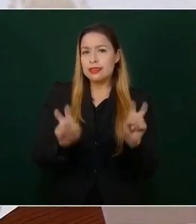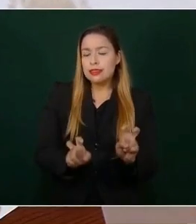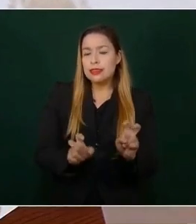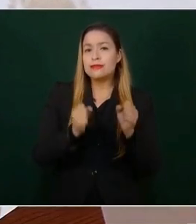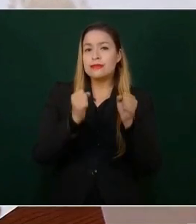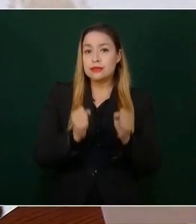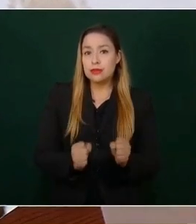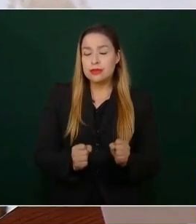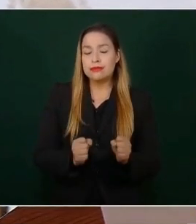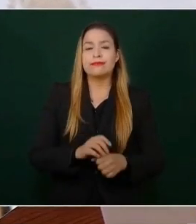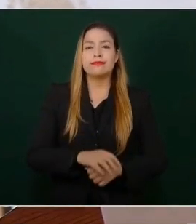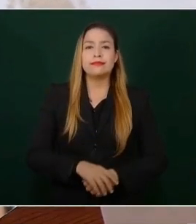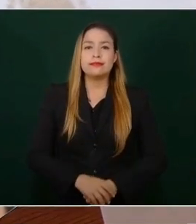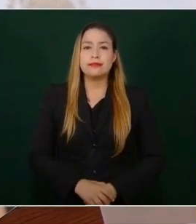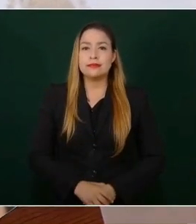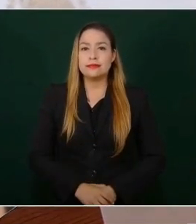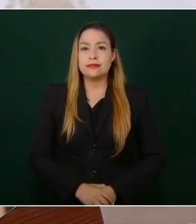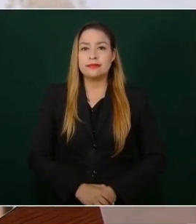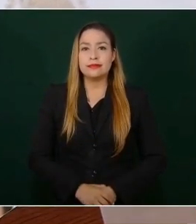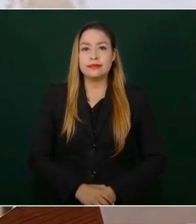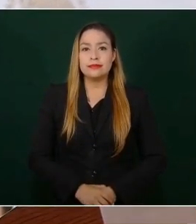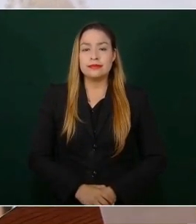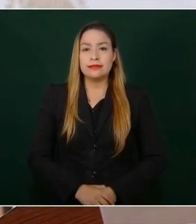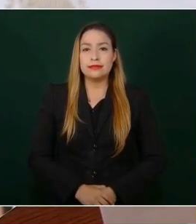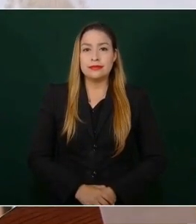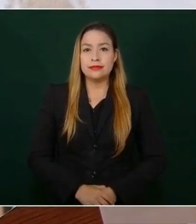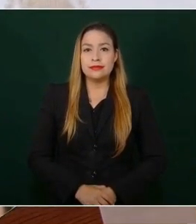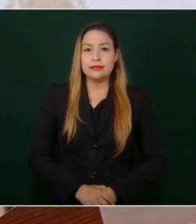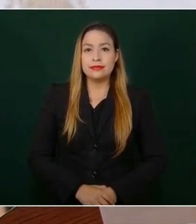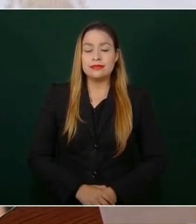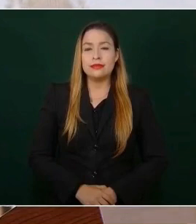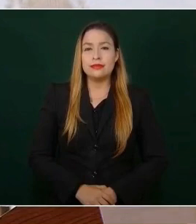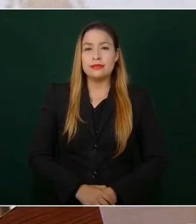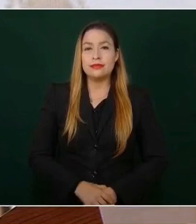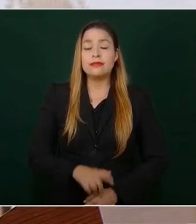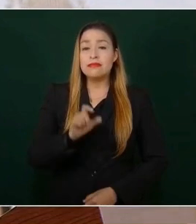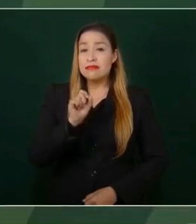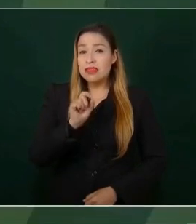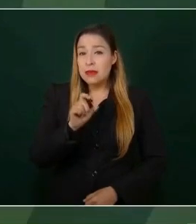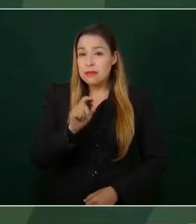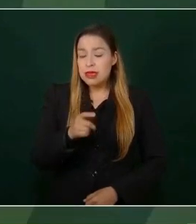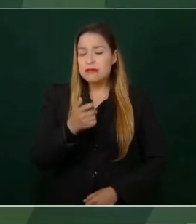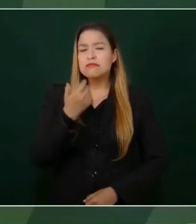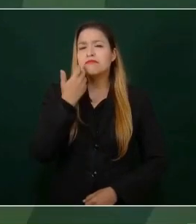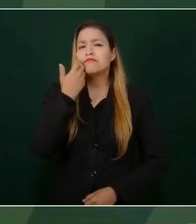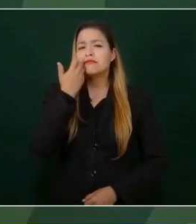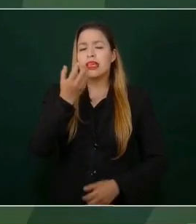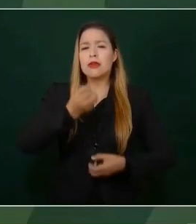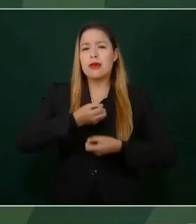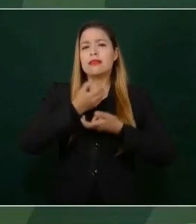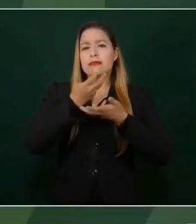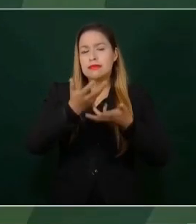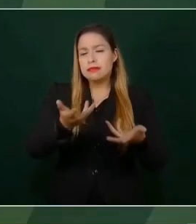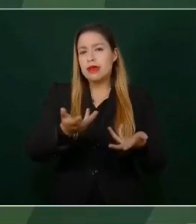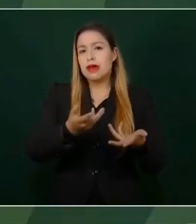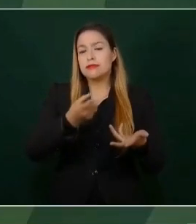expresar con toda claridad nuestro apoyo